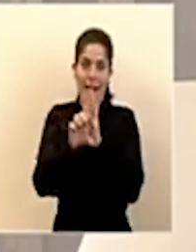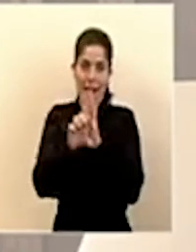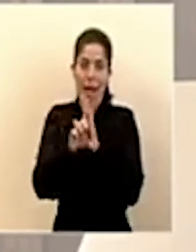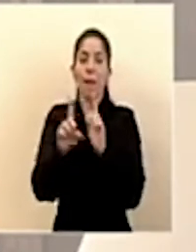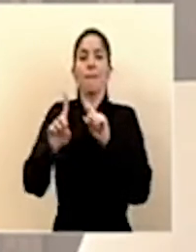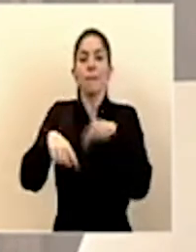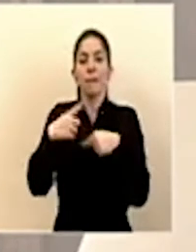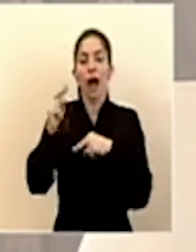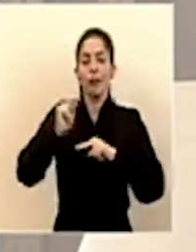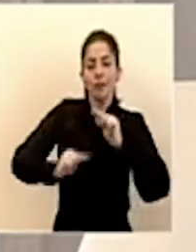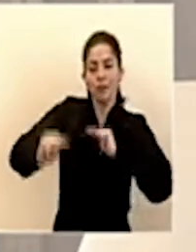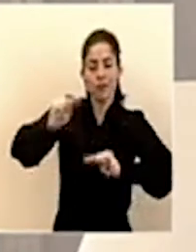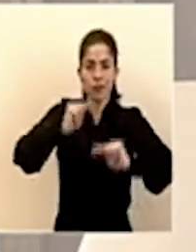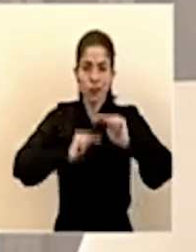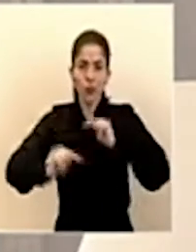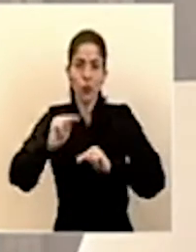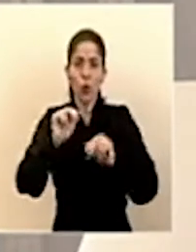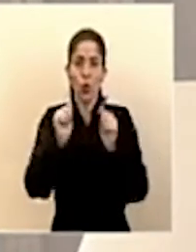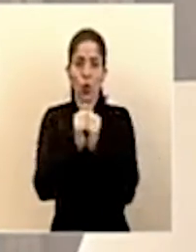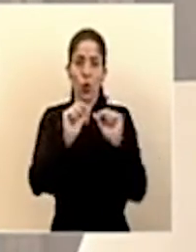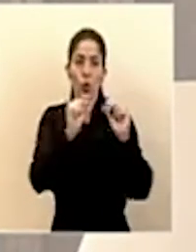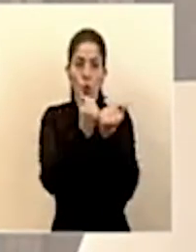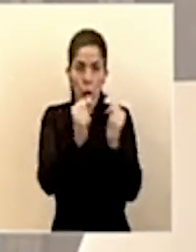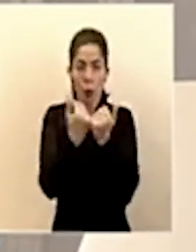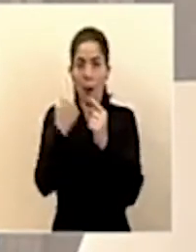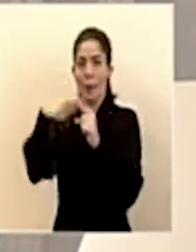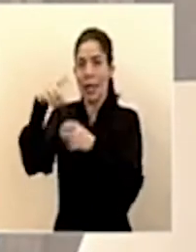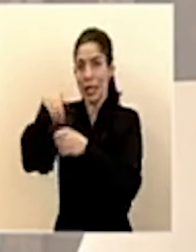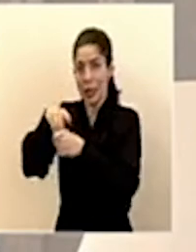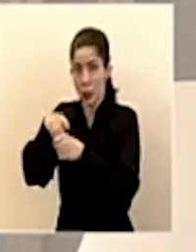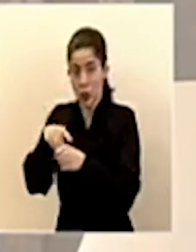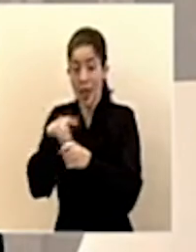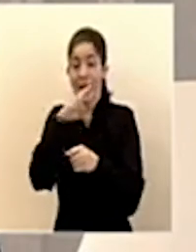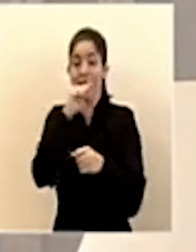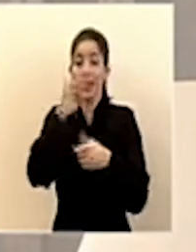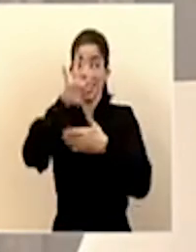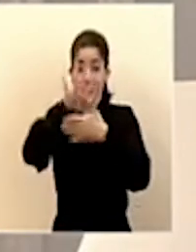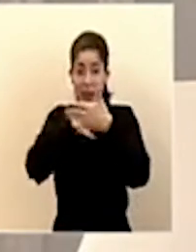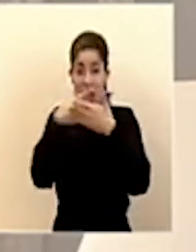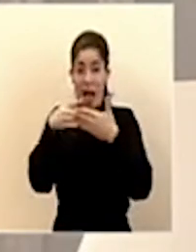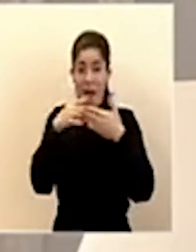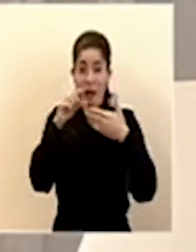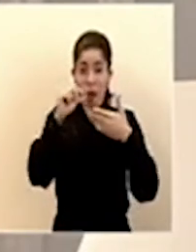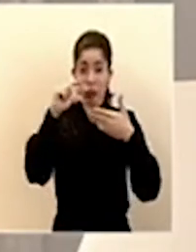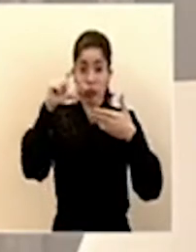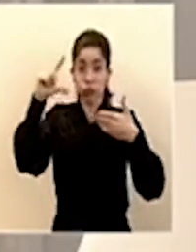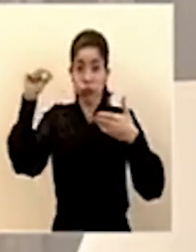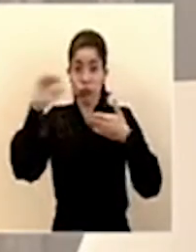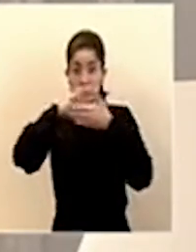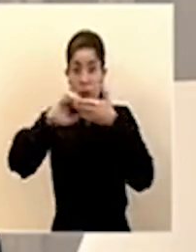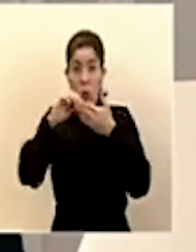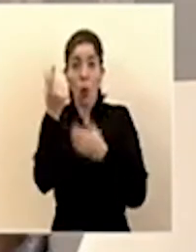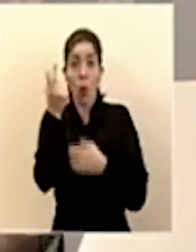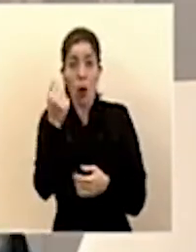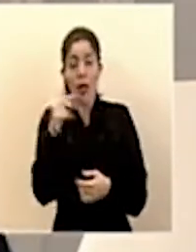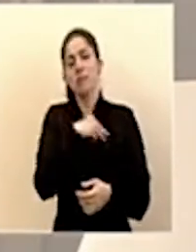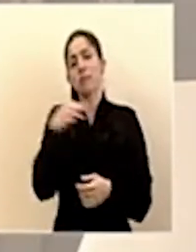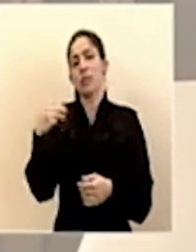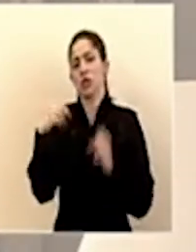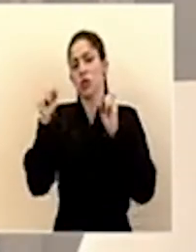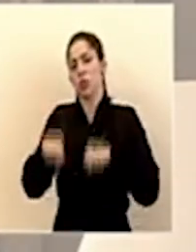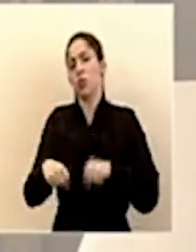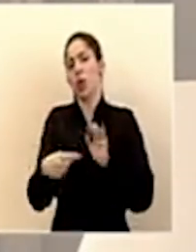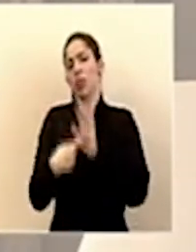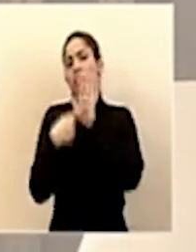conversará con los distintos sectores y las escalas que eso conlleve el ministro las podrá compartir